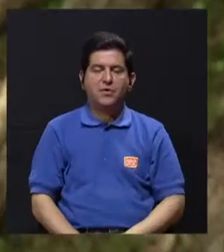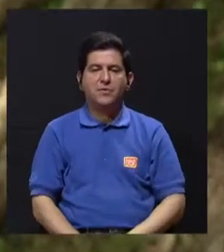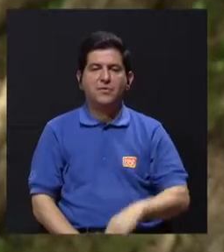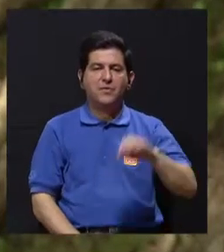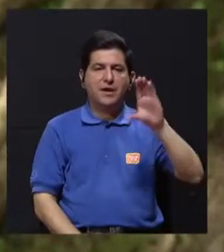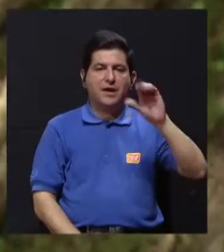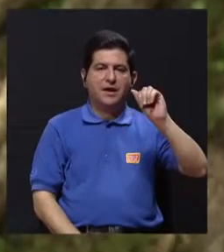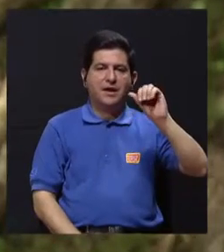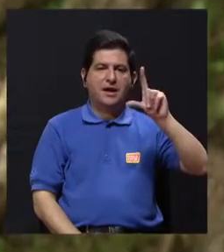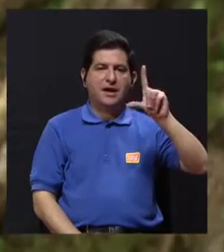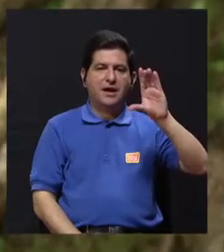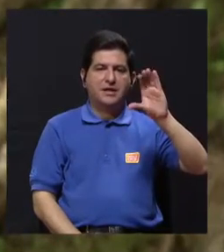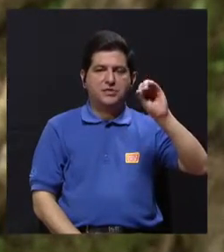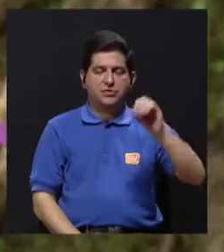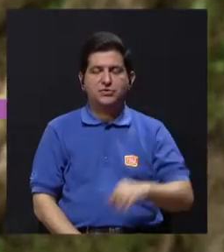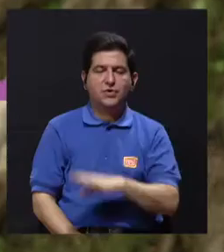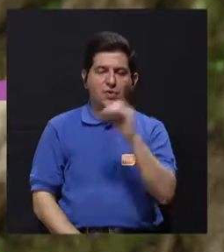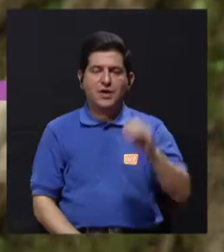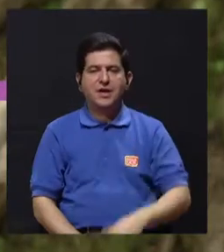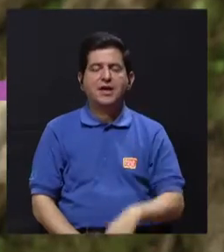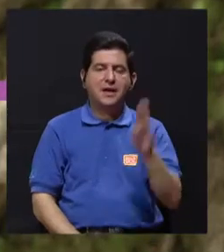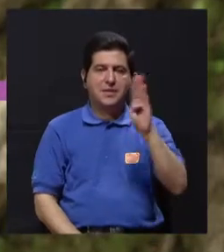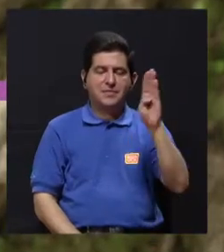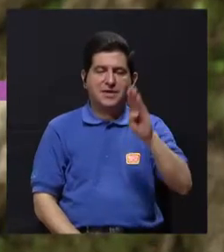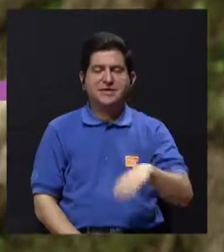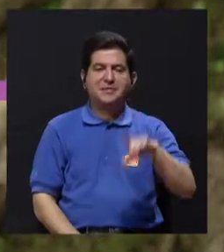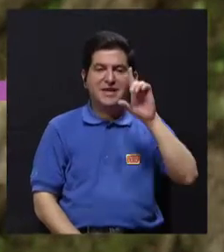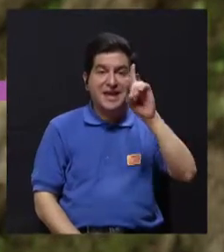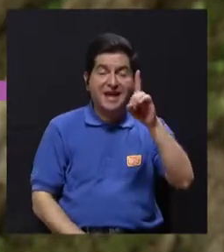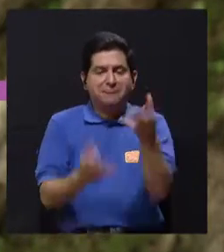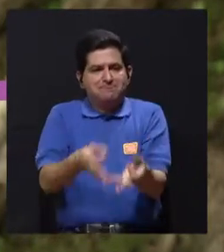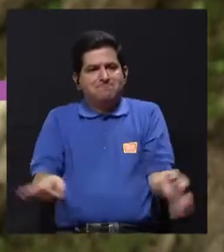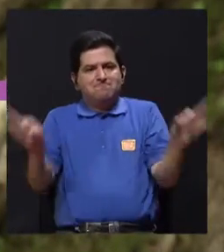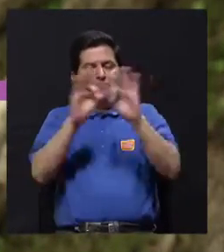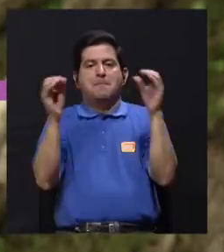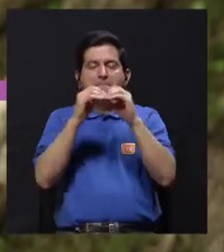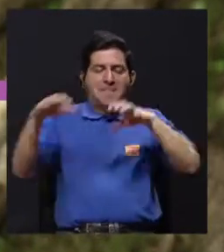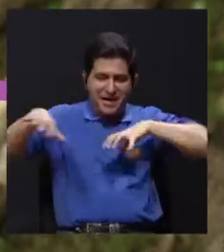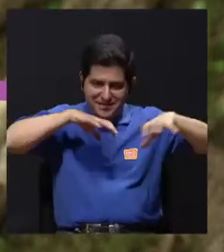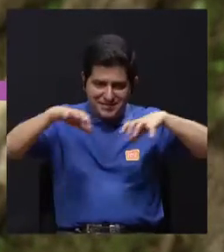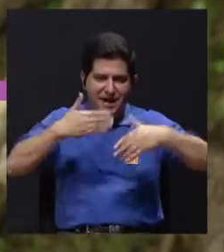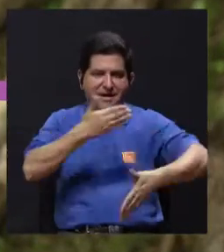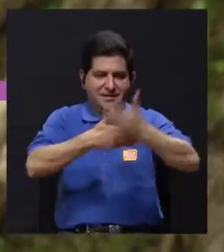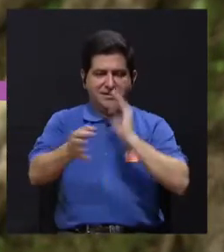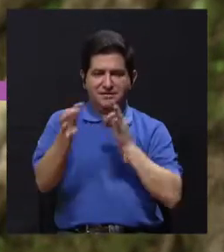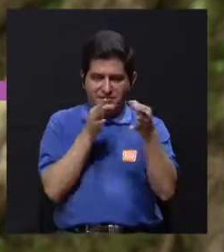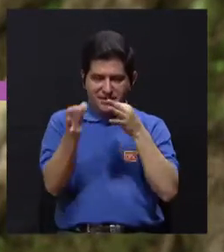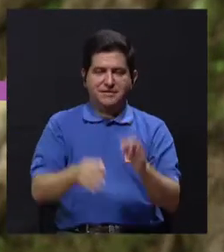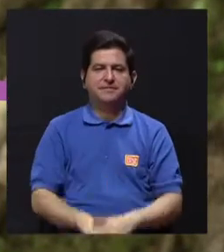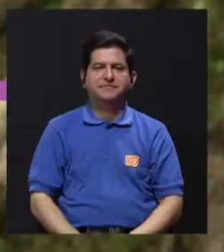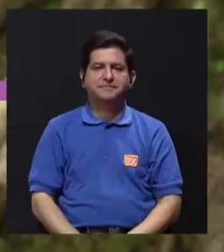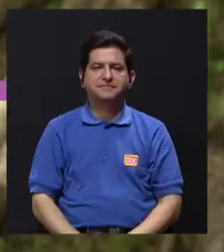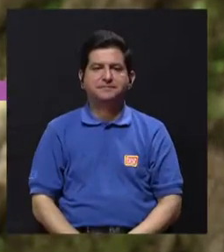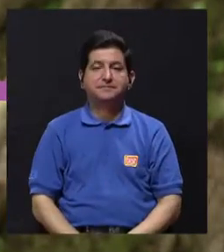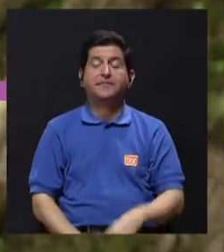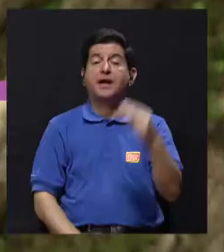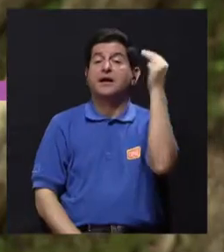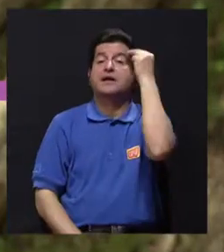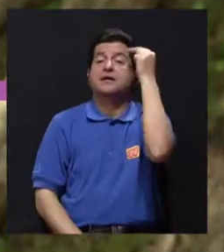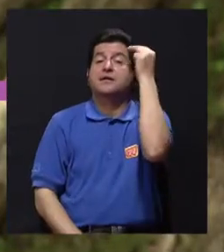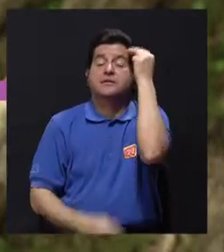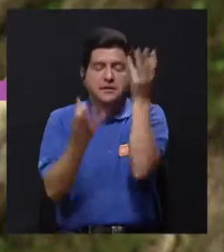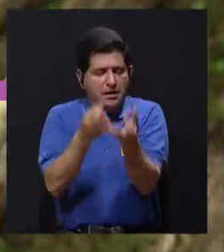consumo de calcio y de vitamina D se vuelve importantísimo, más el ejercicio que hablábamos antes. Y en la parte